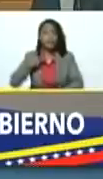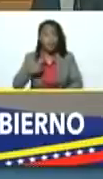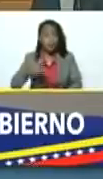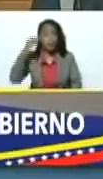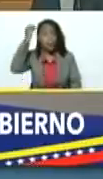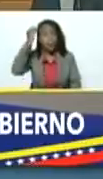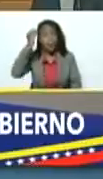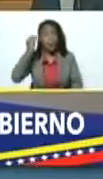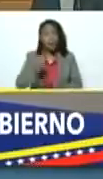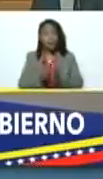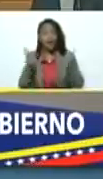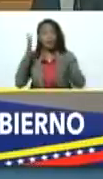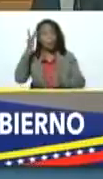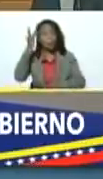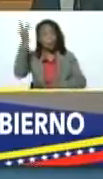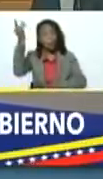grande,